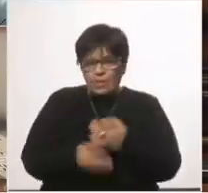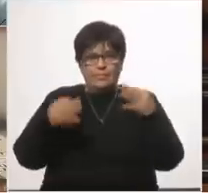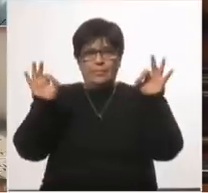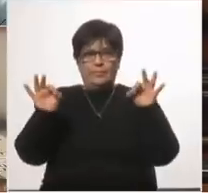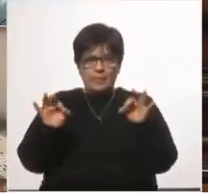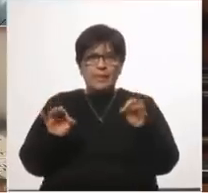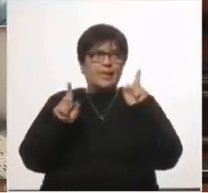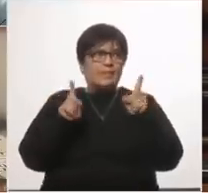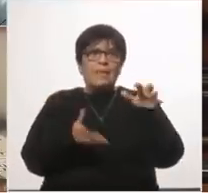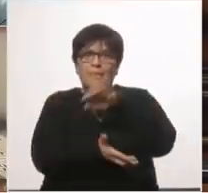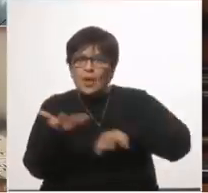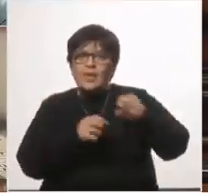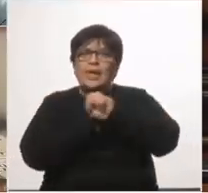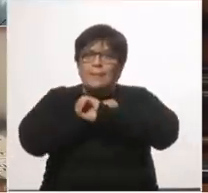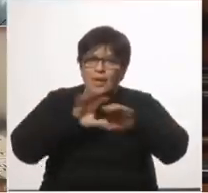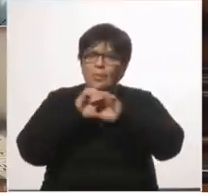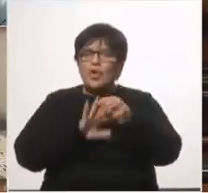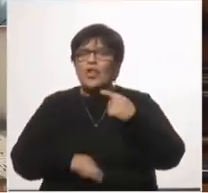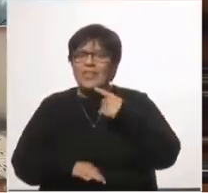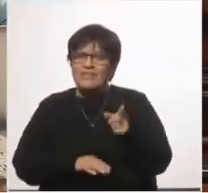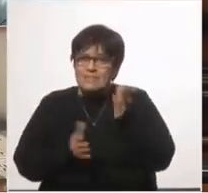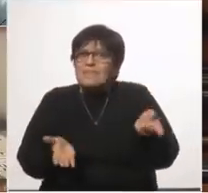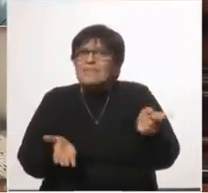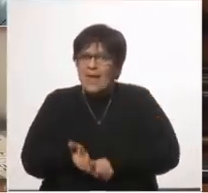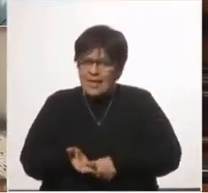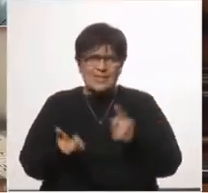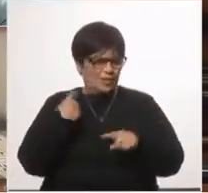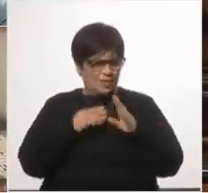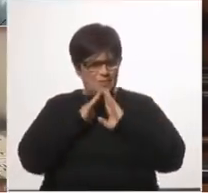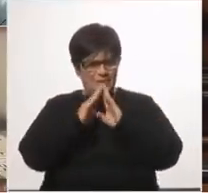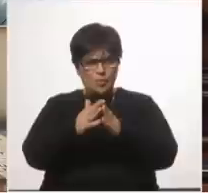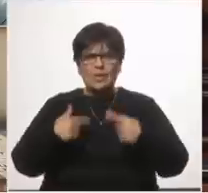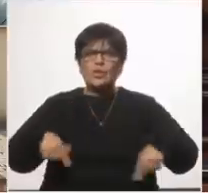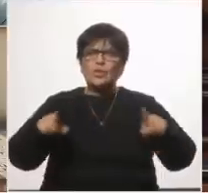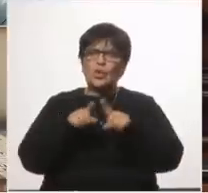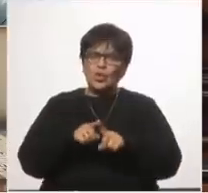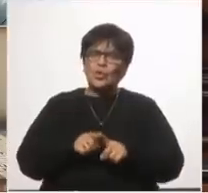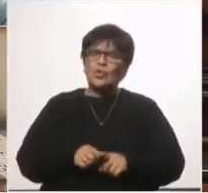ha afectado más a los sectores más vulnerables queremos saber y lo preguntamos